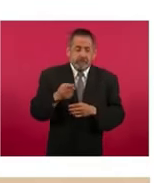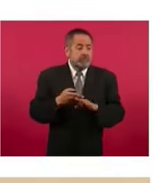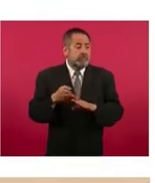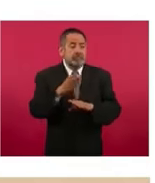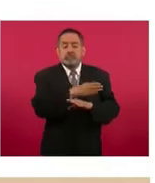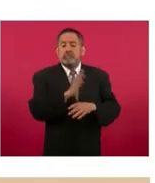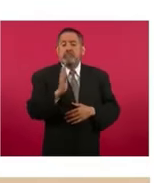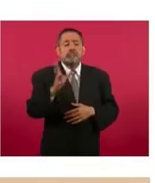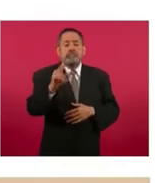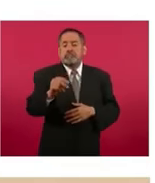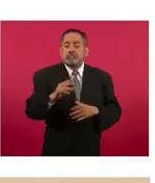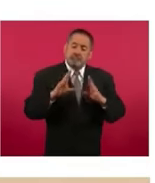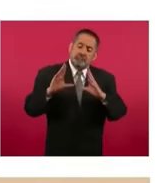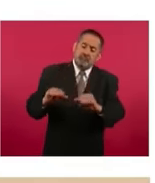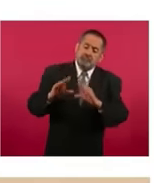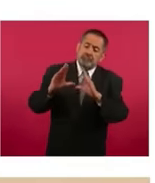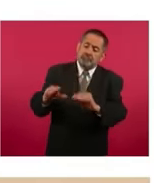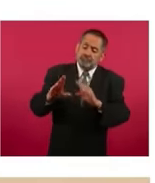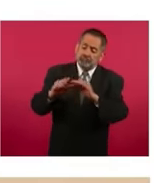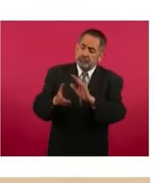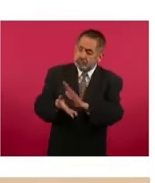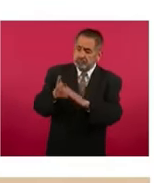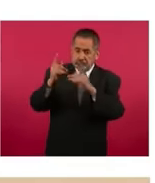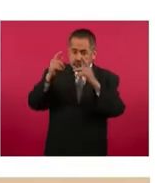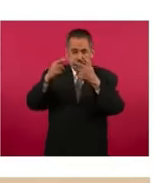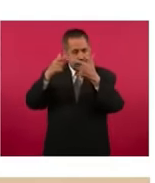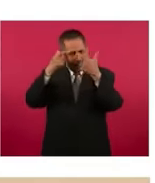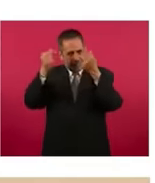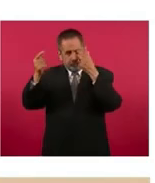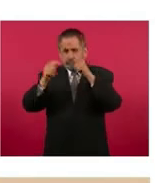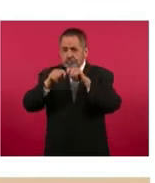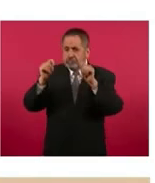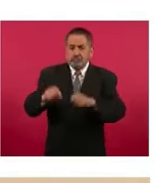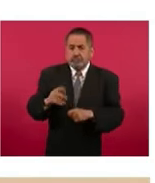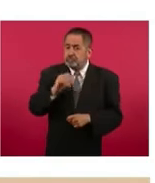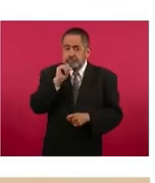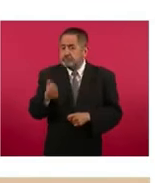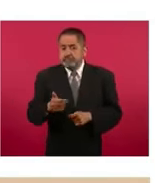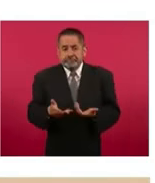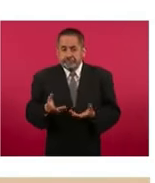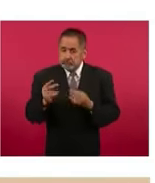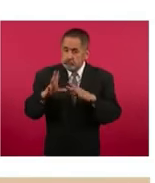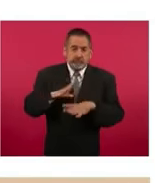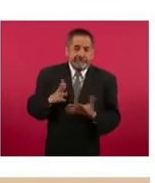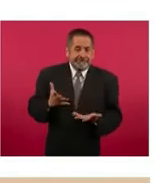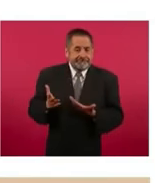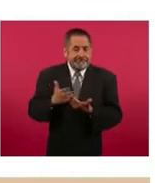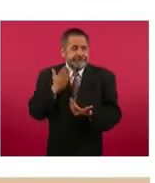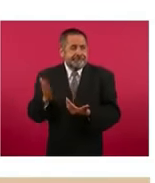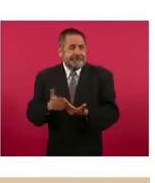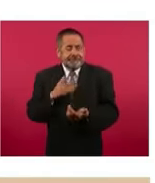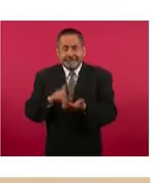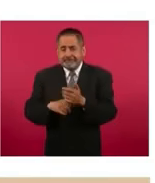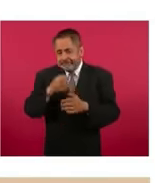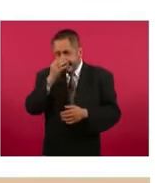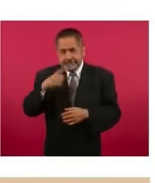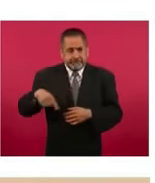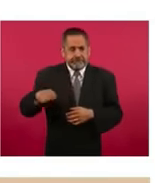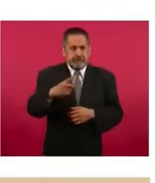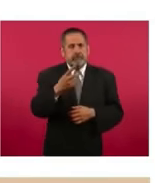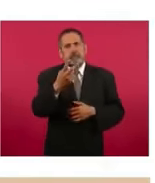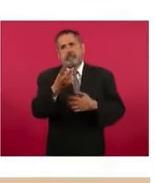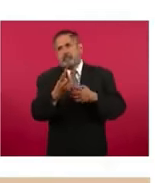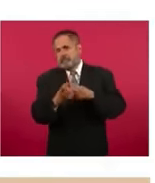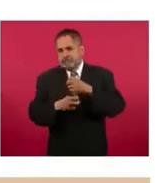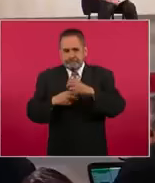de hacer sedes, se dejaron de dar becas y que justamente, como se ha presentado aquí también, se ha ido